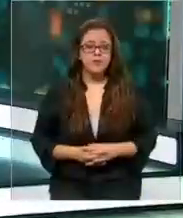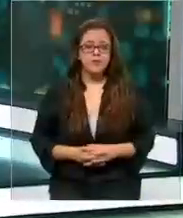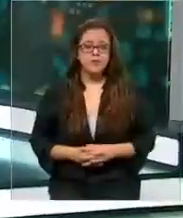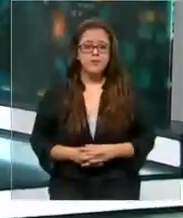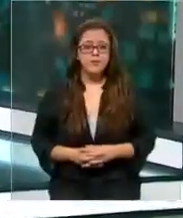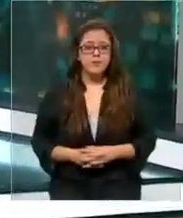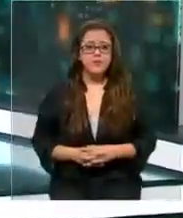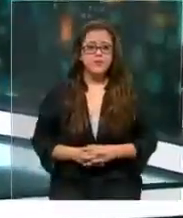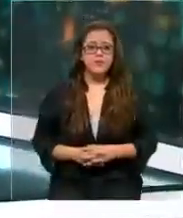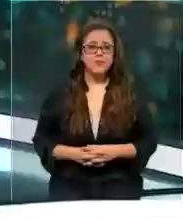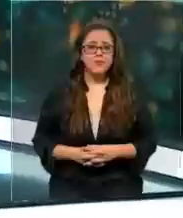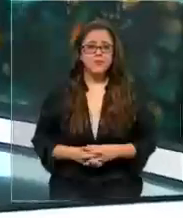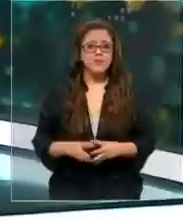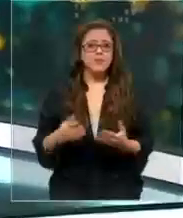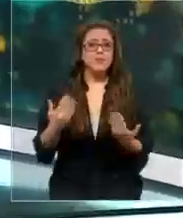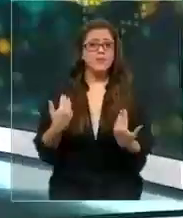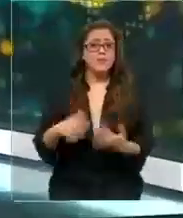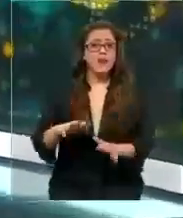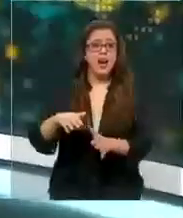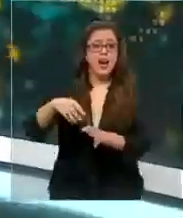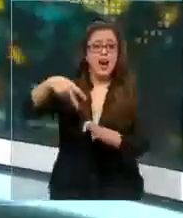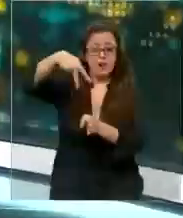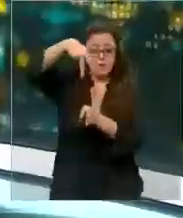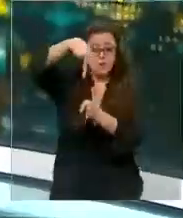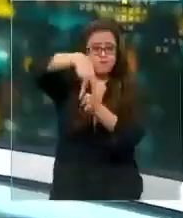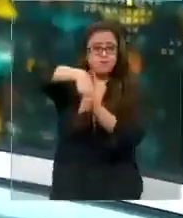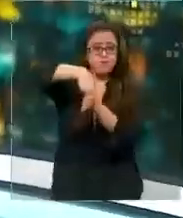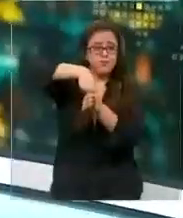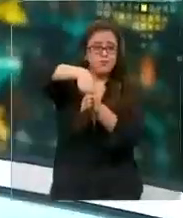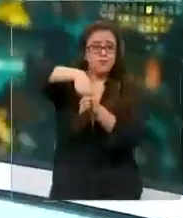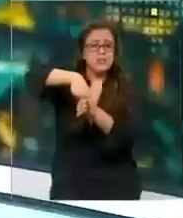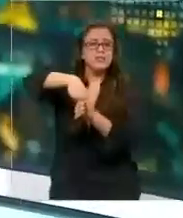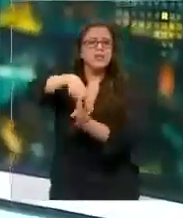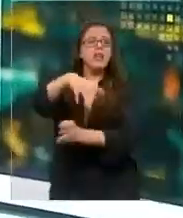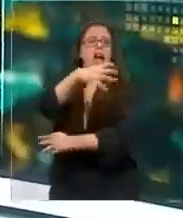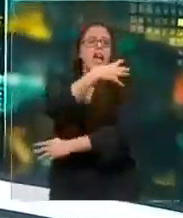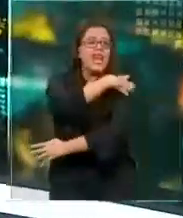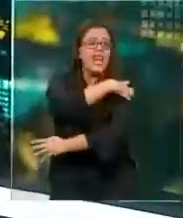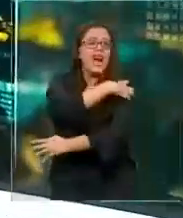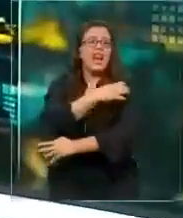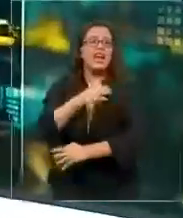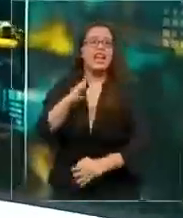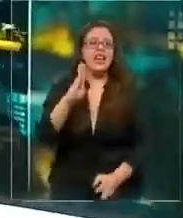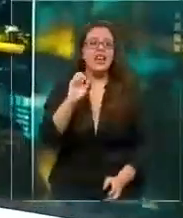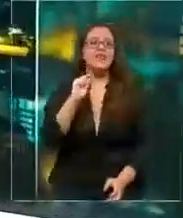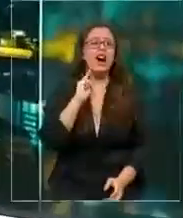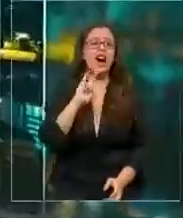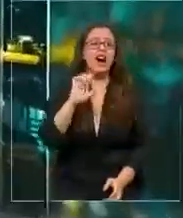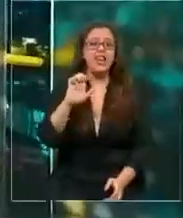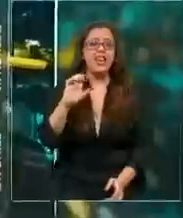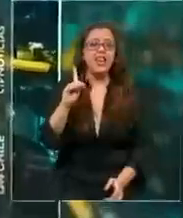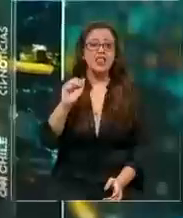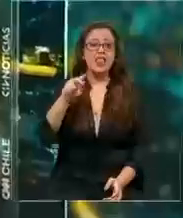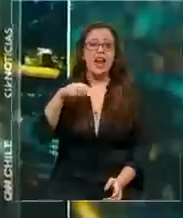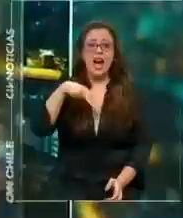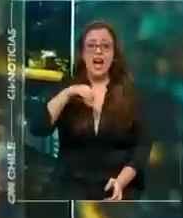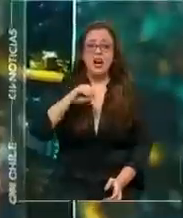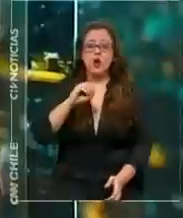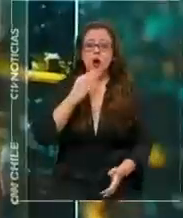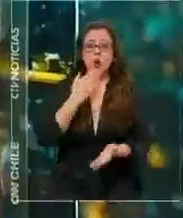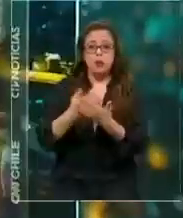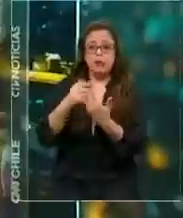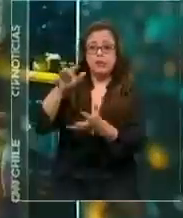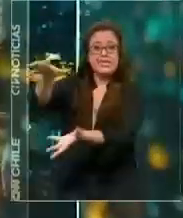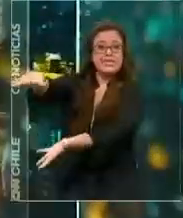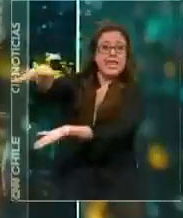Y luego de que fuera retirado el monumento del general Baquedano para su restauración, han surgido diferentes opiniones respecto al futuro de